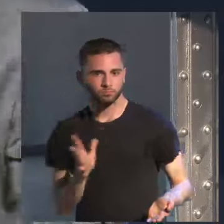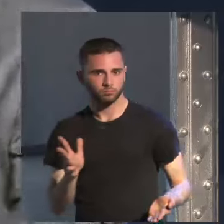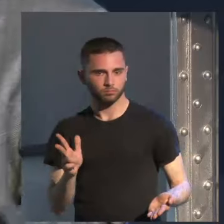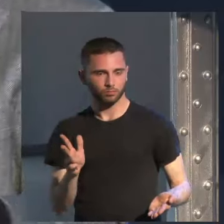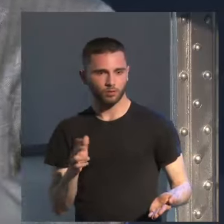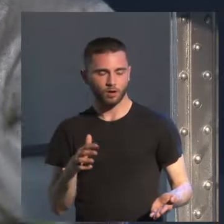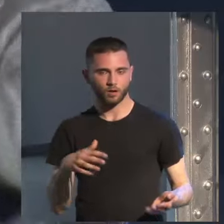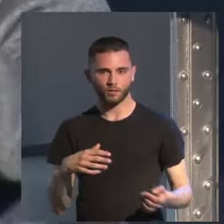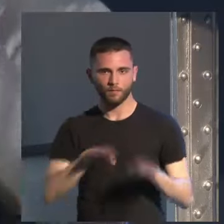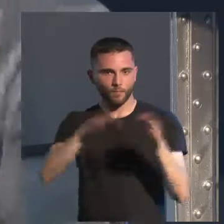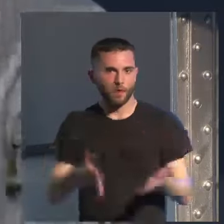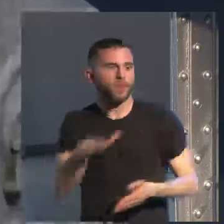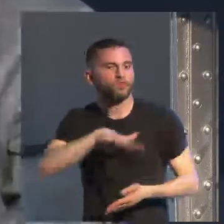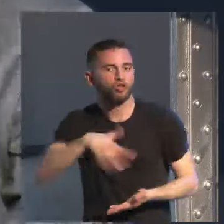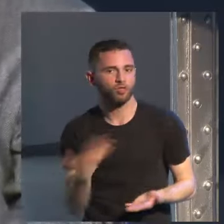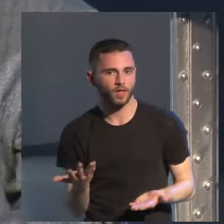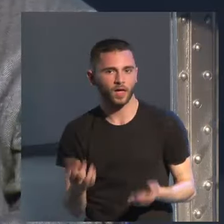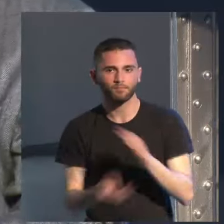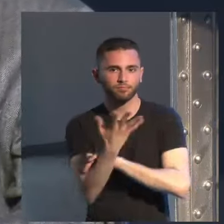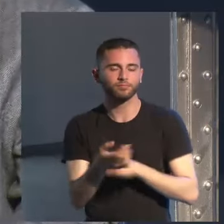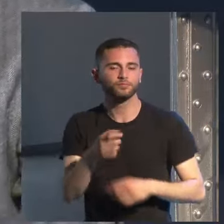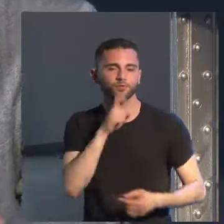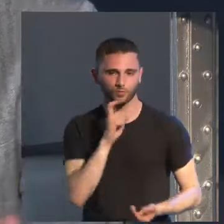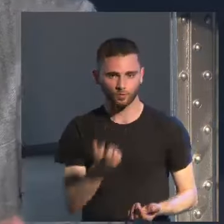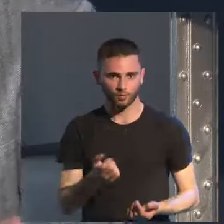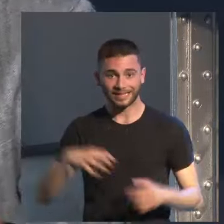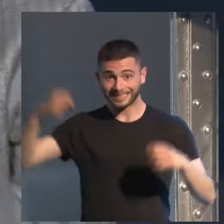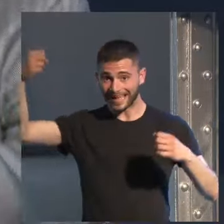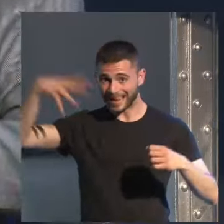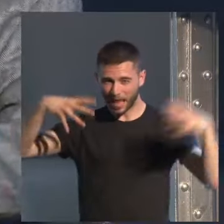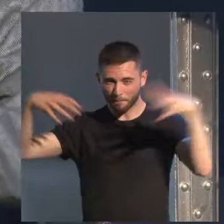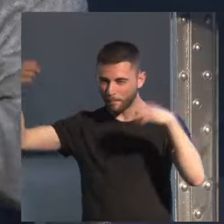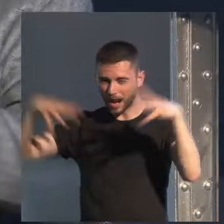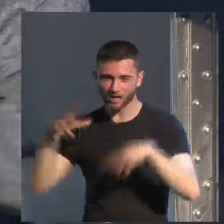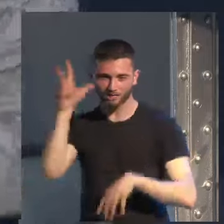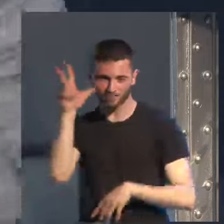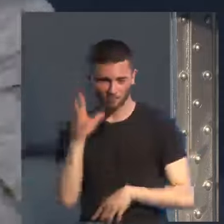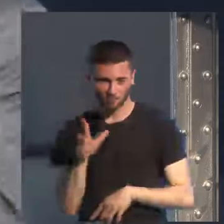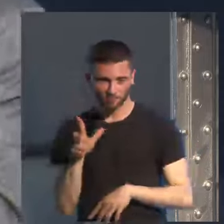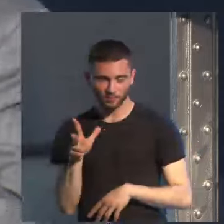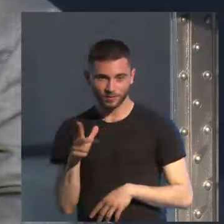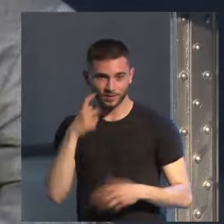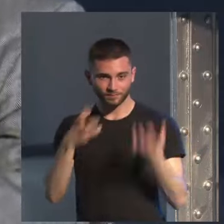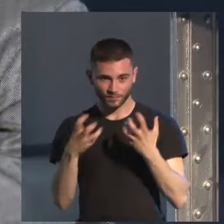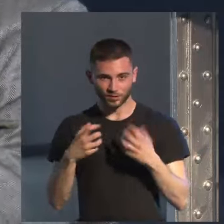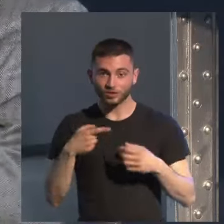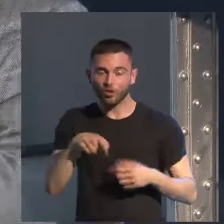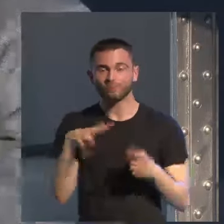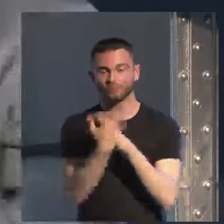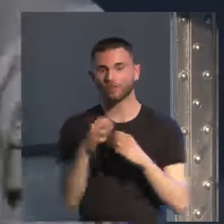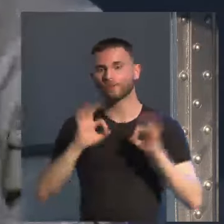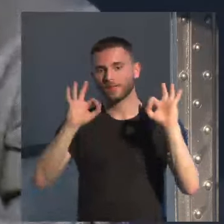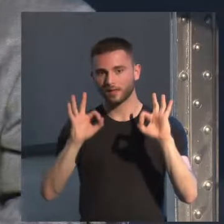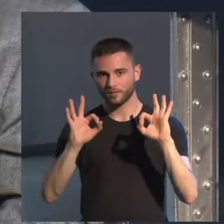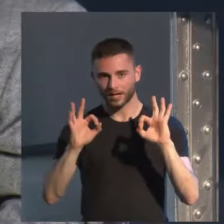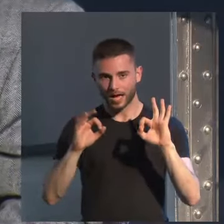de dónde salieron estos cubiertos y de dónde salieron estas lámparas que están poniendo esta gente y todo eso eso es un caso específico